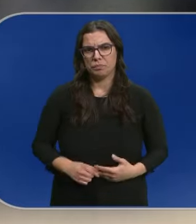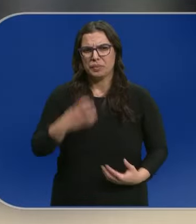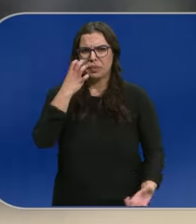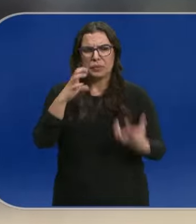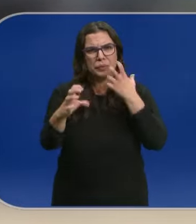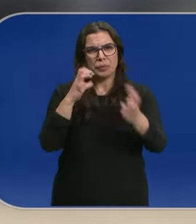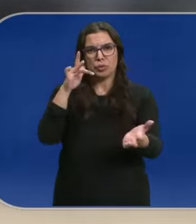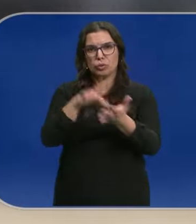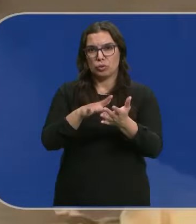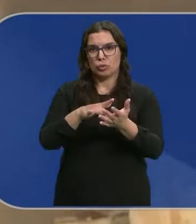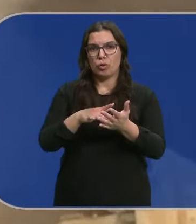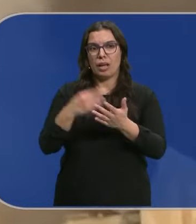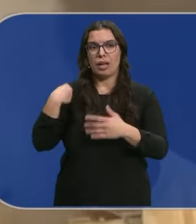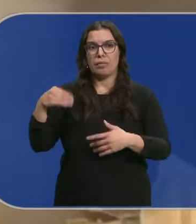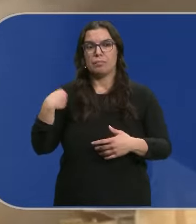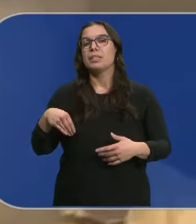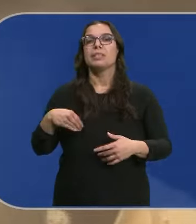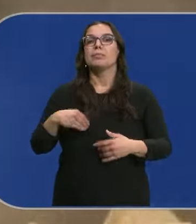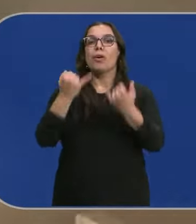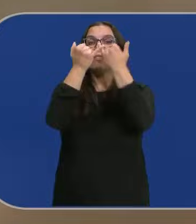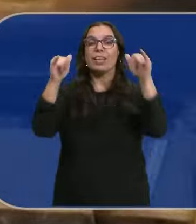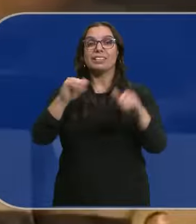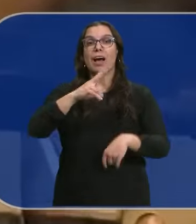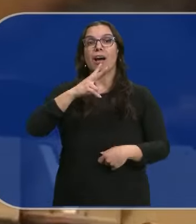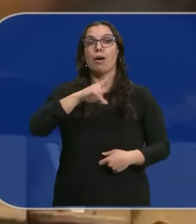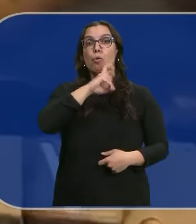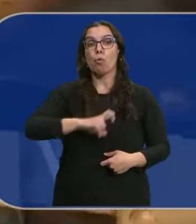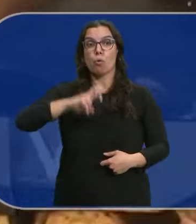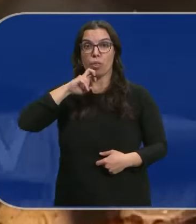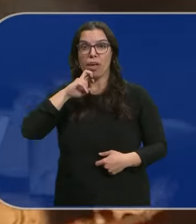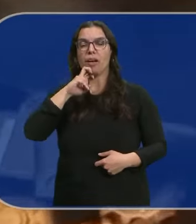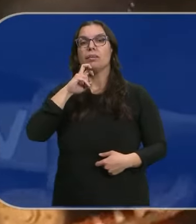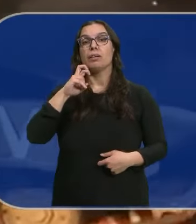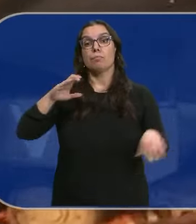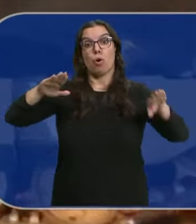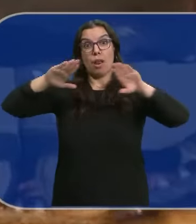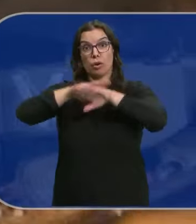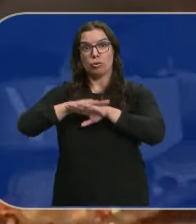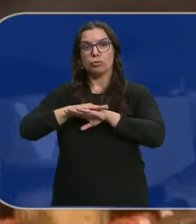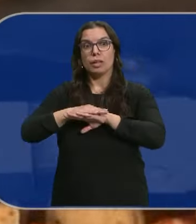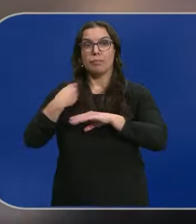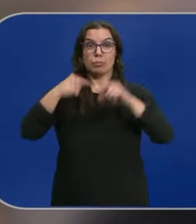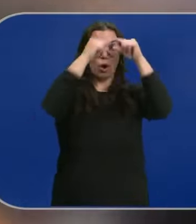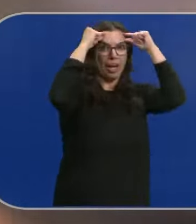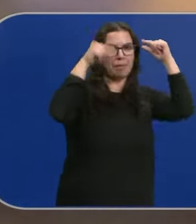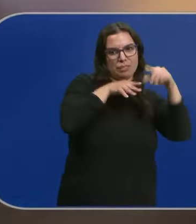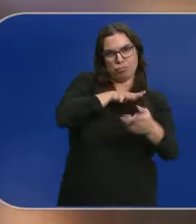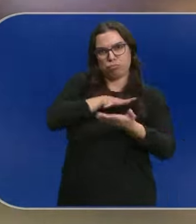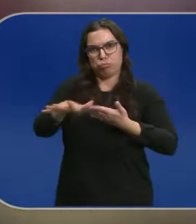Fue en la madrugada del Shabbat Una fiesta de tradición judía Cuando milicianos de Hamas desataron el pánico en Israel